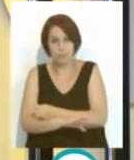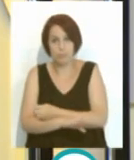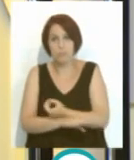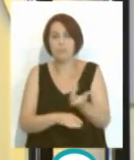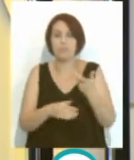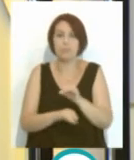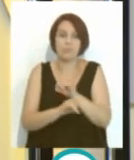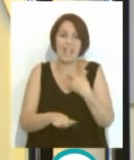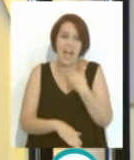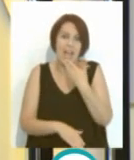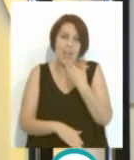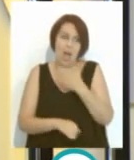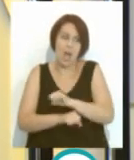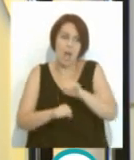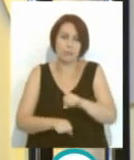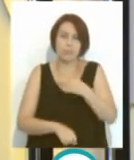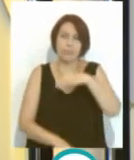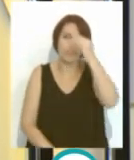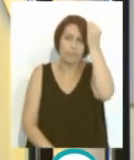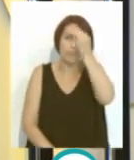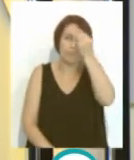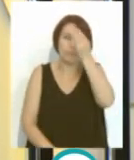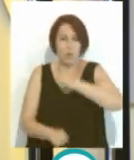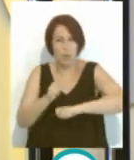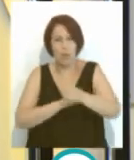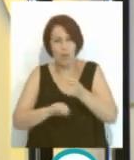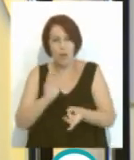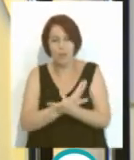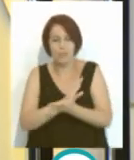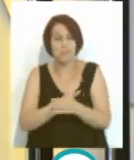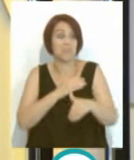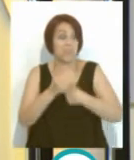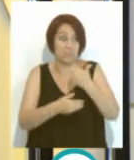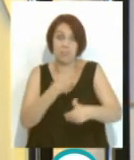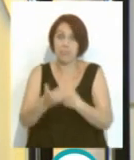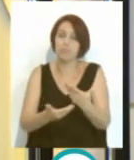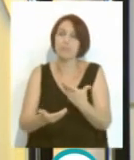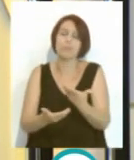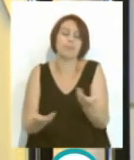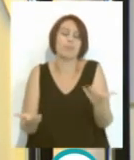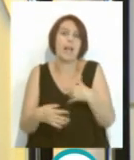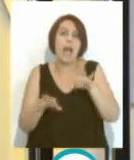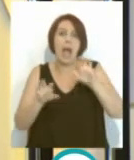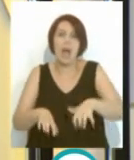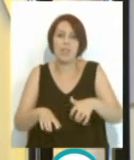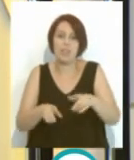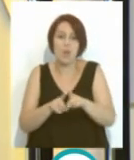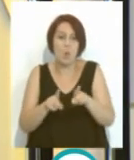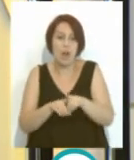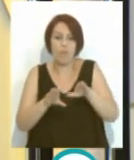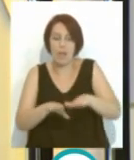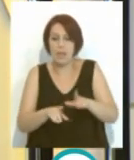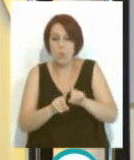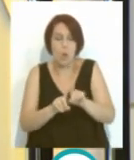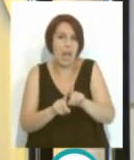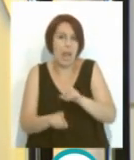Y claro, ya con la edad que teníamos, surgió la idea de la peña y siguió para adelante. El Cádiz más que aficionado, esto